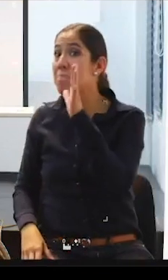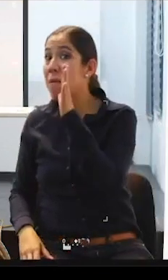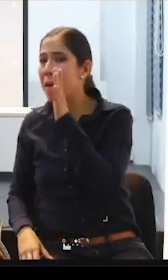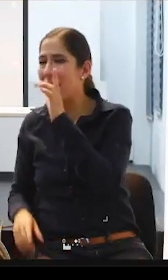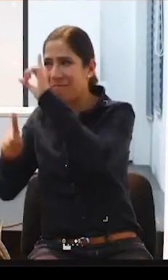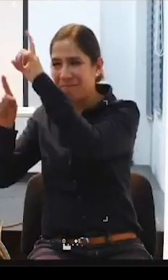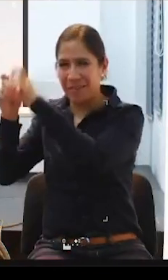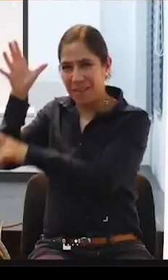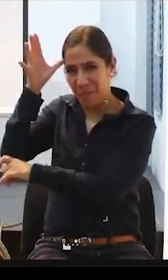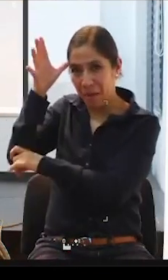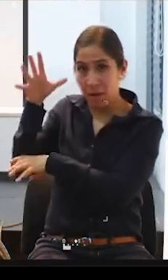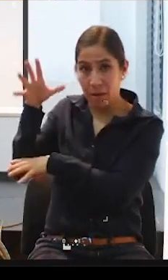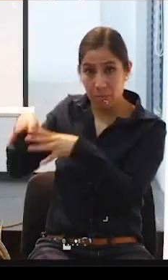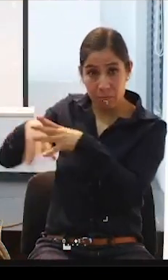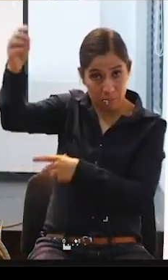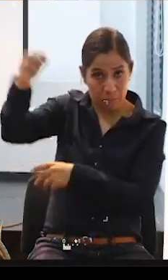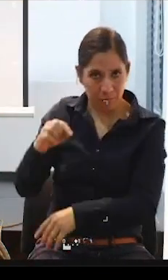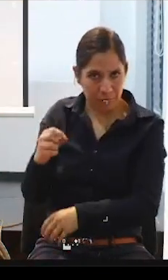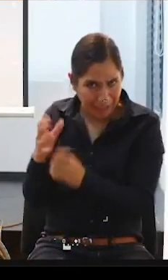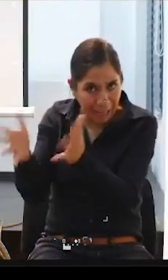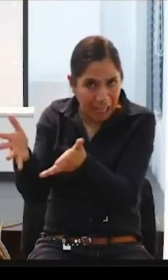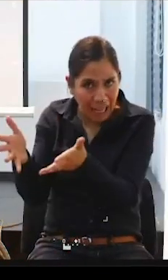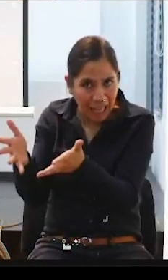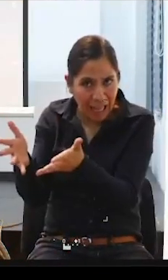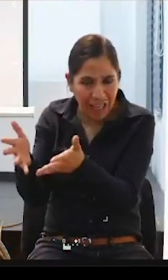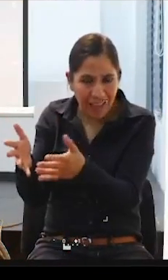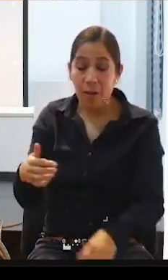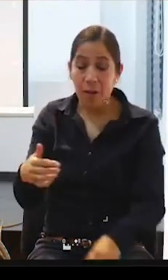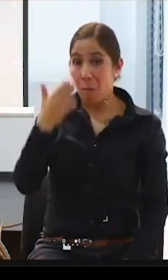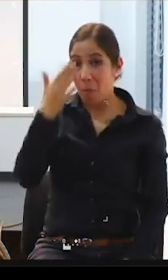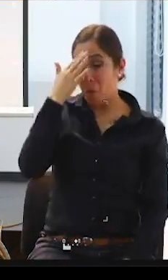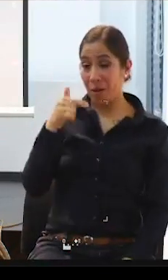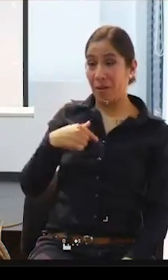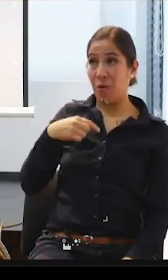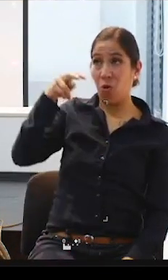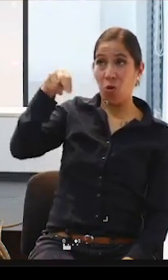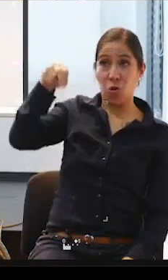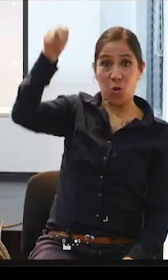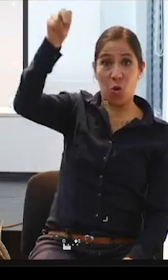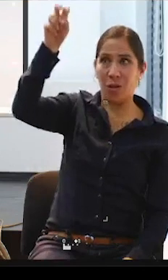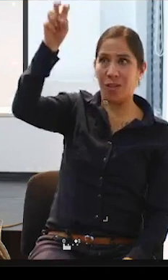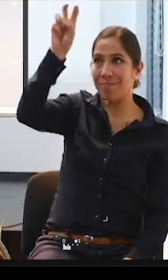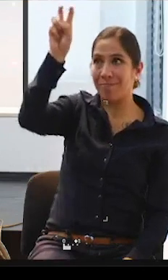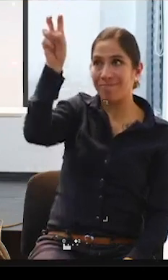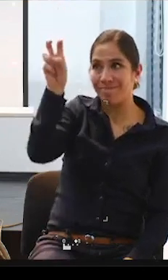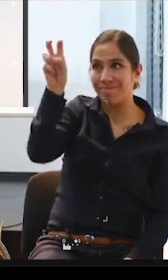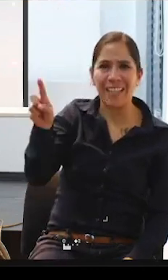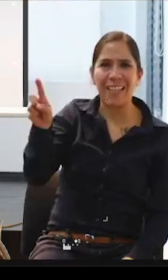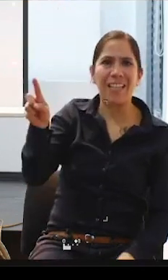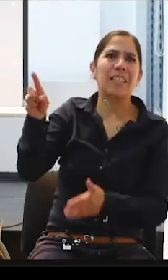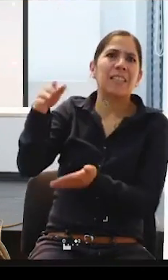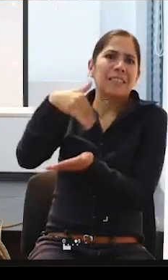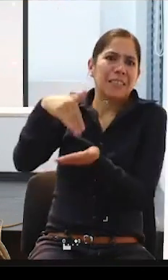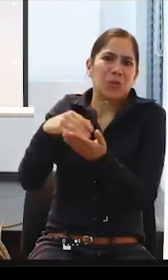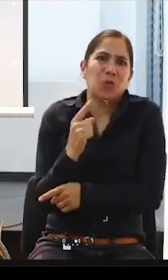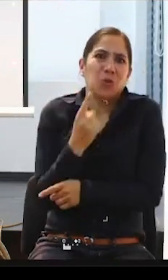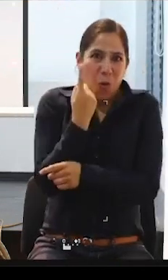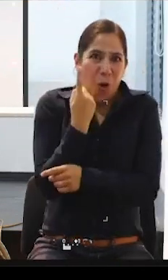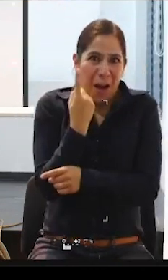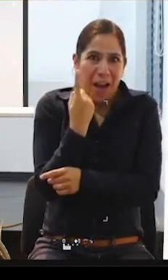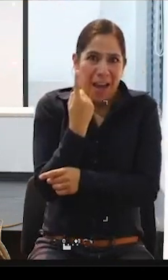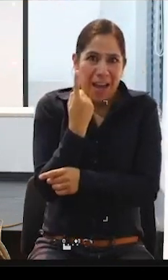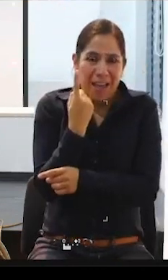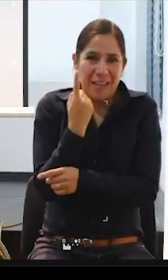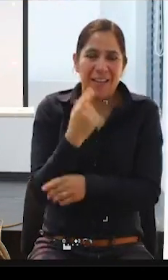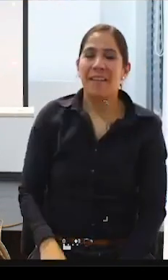que ir casi que a la mitad del país sola con una persona que venía conociendo como asistente personal aquí ni siquiera existía la figura y